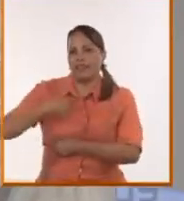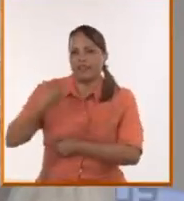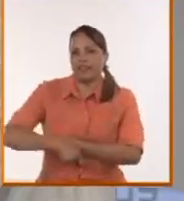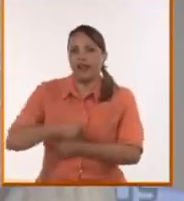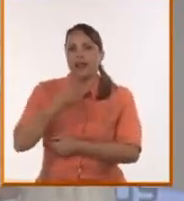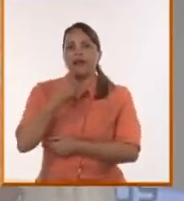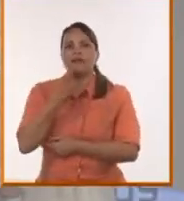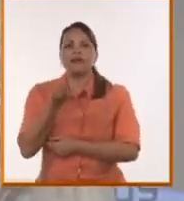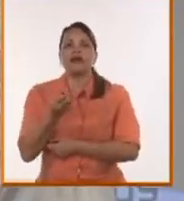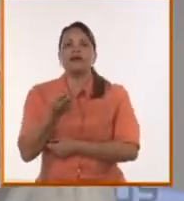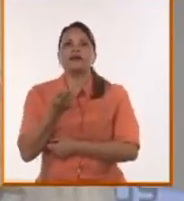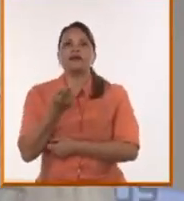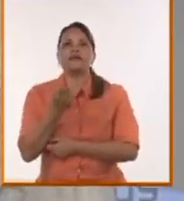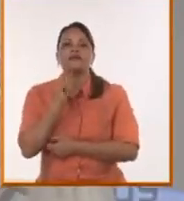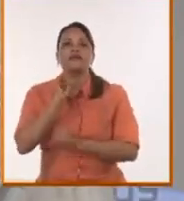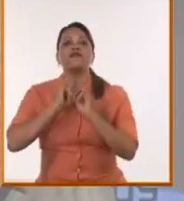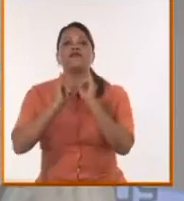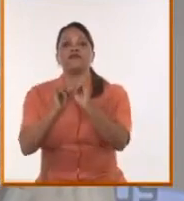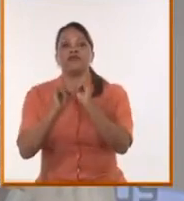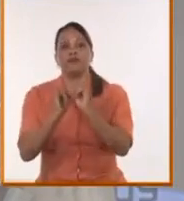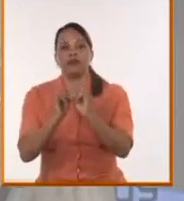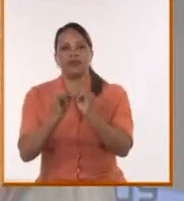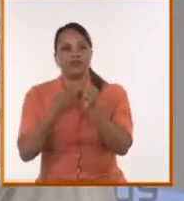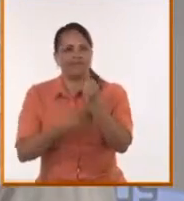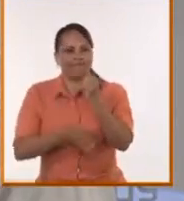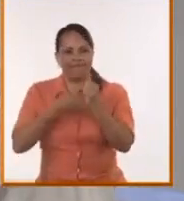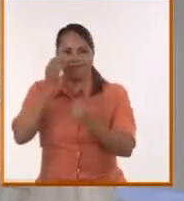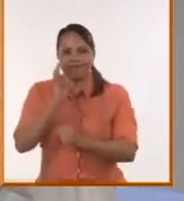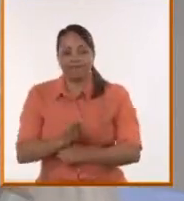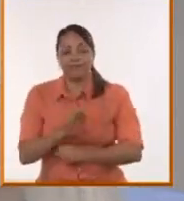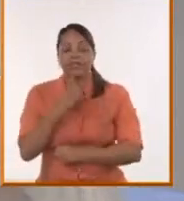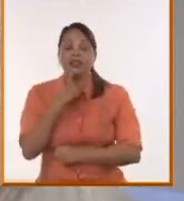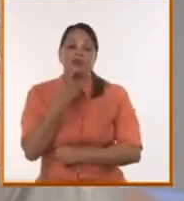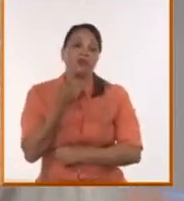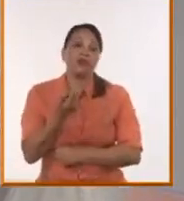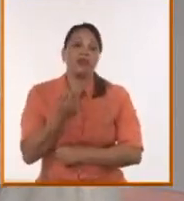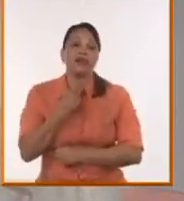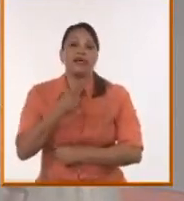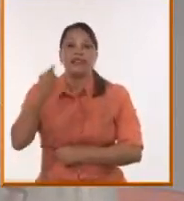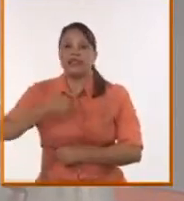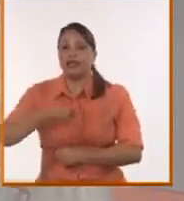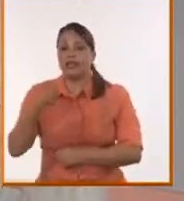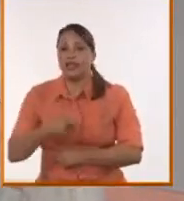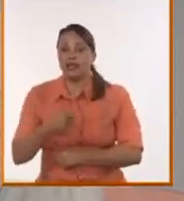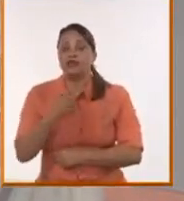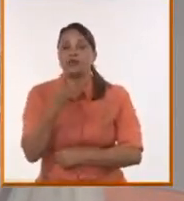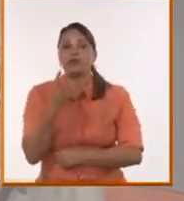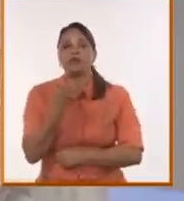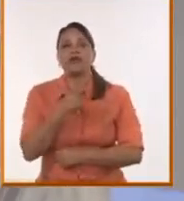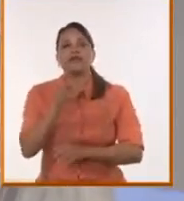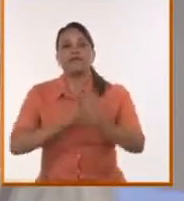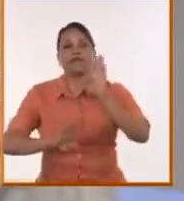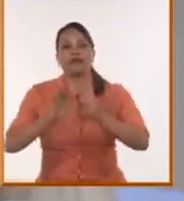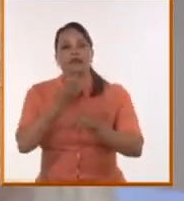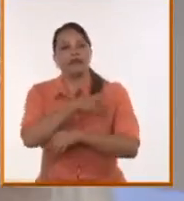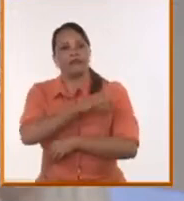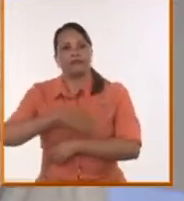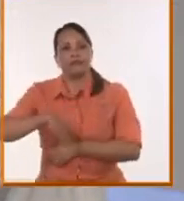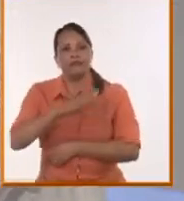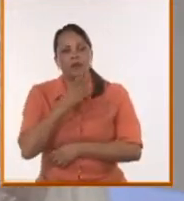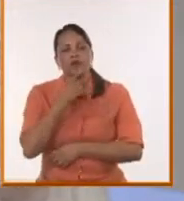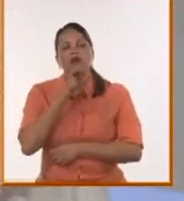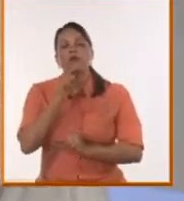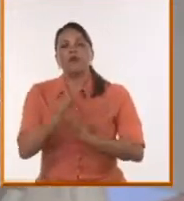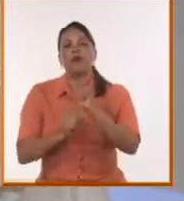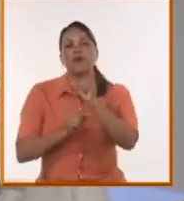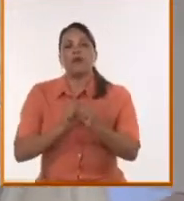como decíamos nosotros, la información como derecho, como bien público, como bien común, y yo creo que hacia eso vamos avanzando. Y lo que vimos